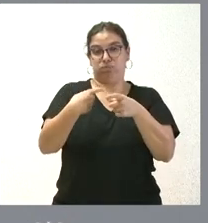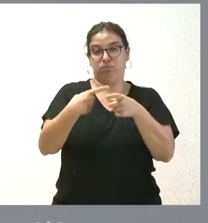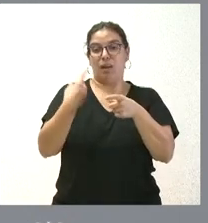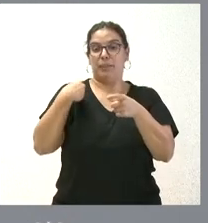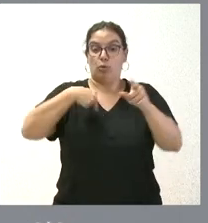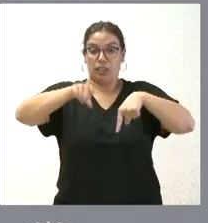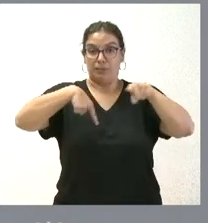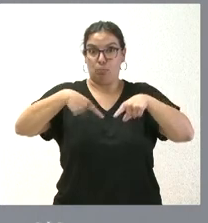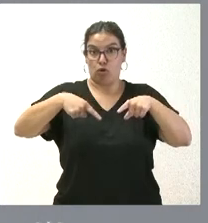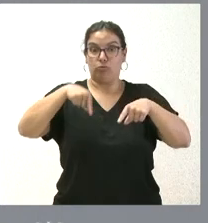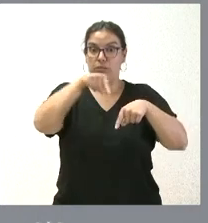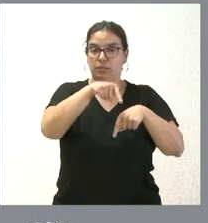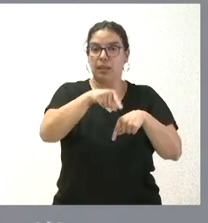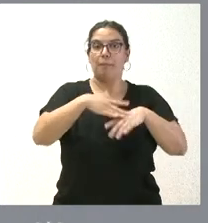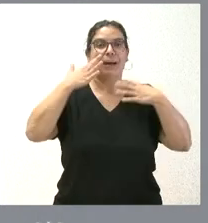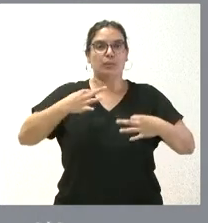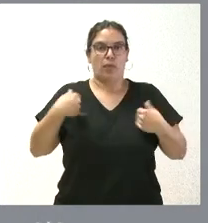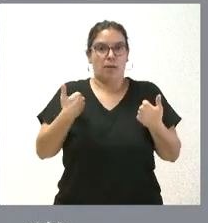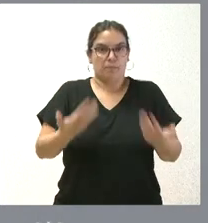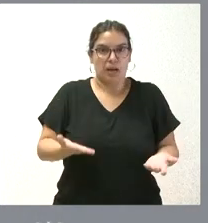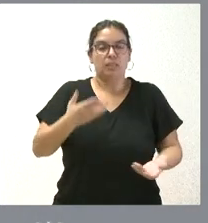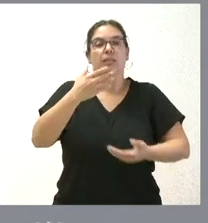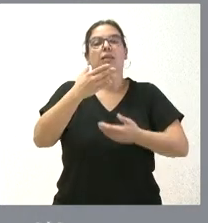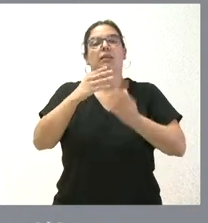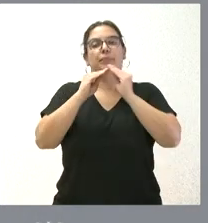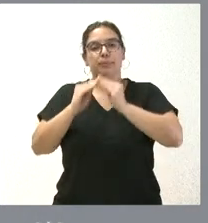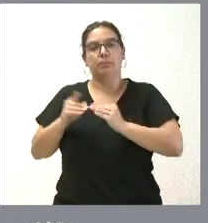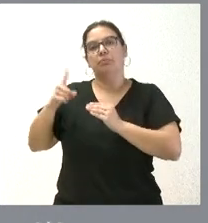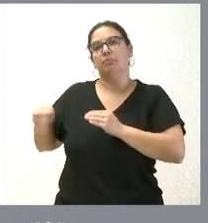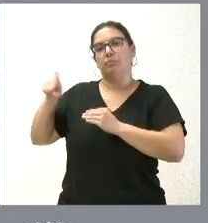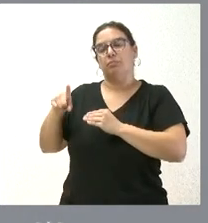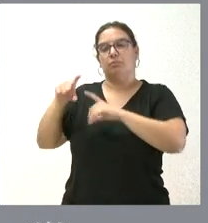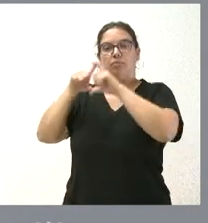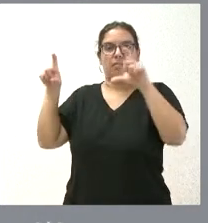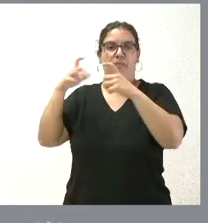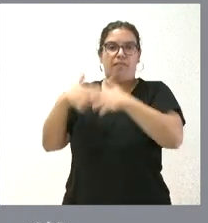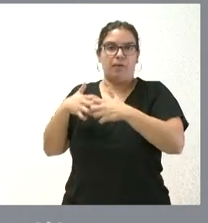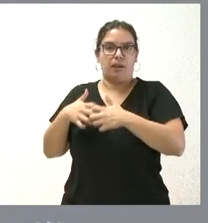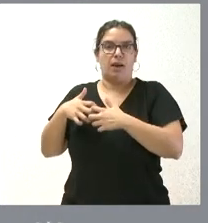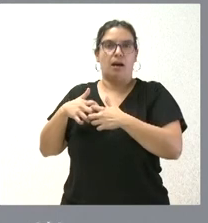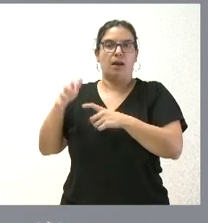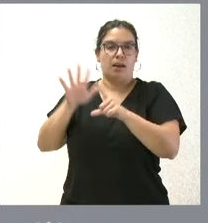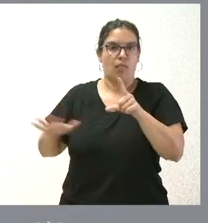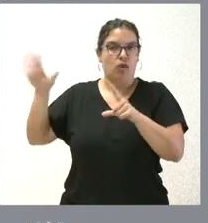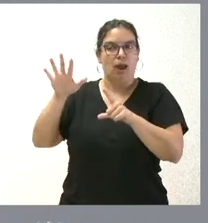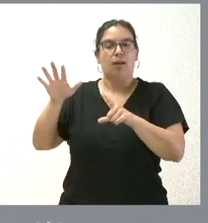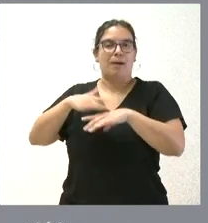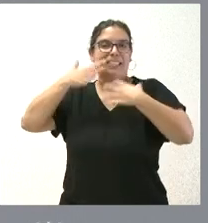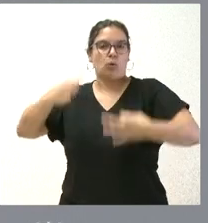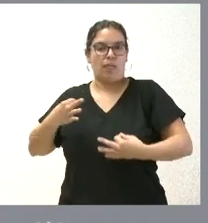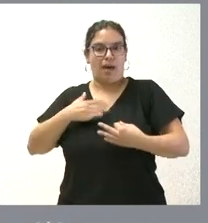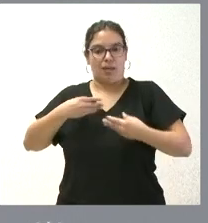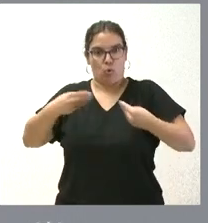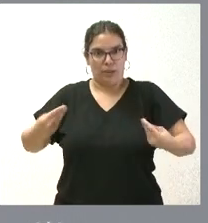transportistas y para la mayor seguridad lo elaborará la Fábrica Nacional de Moneda y Timbre.